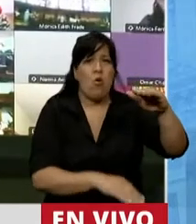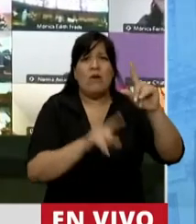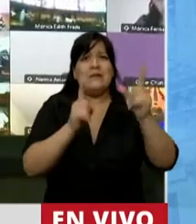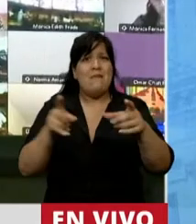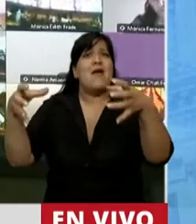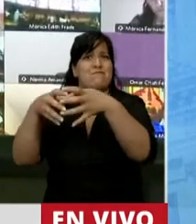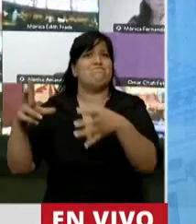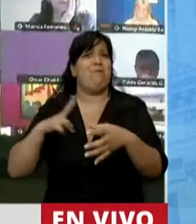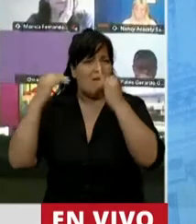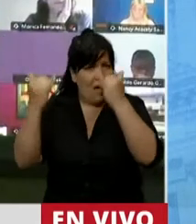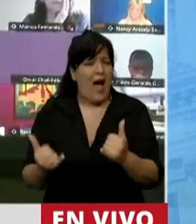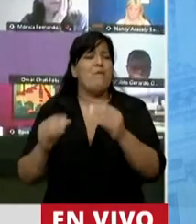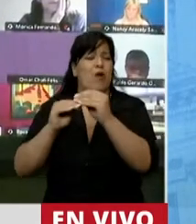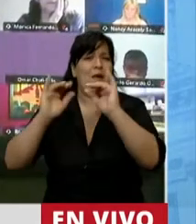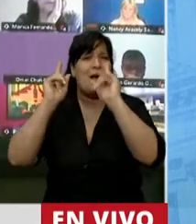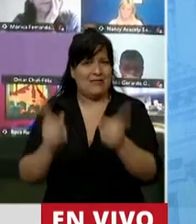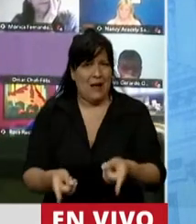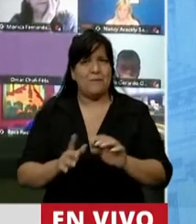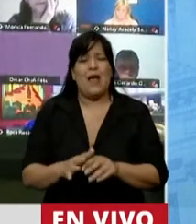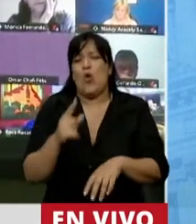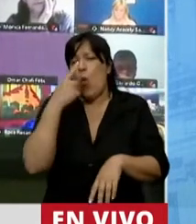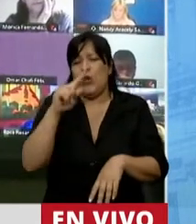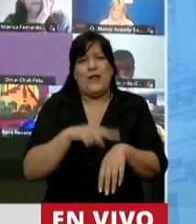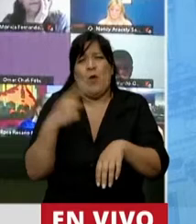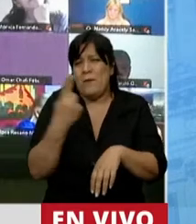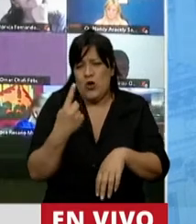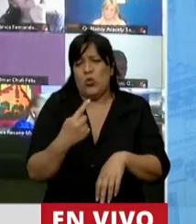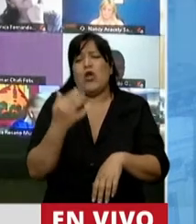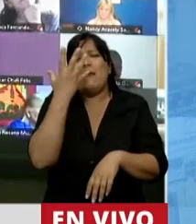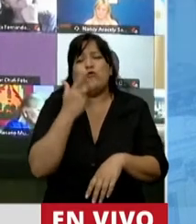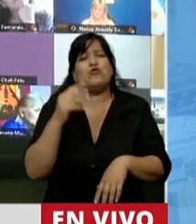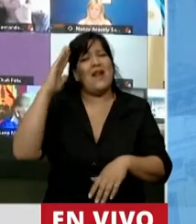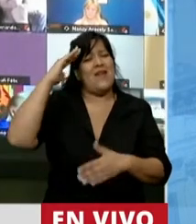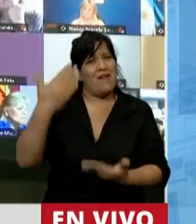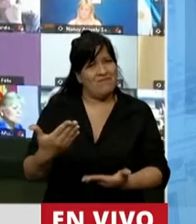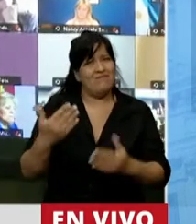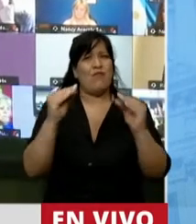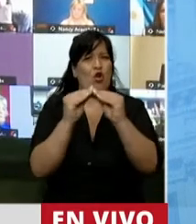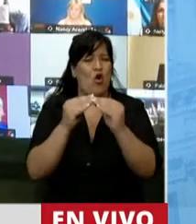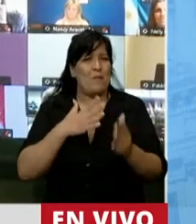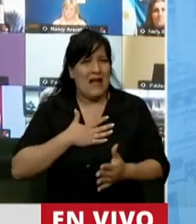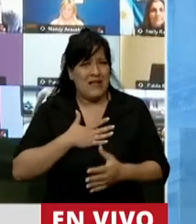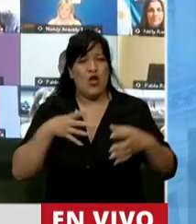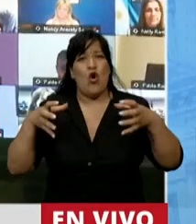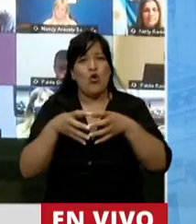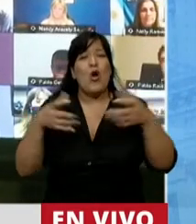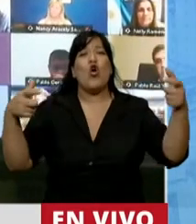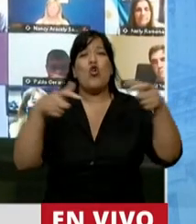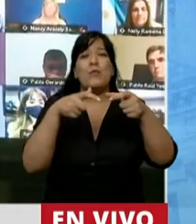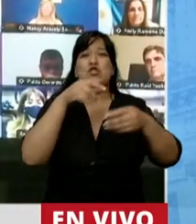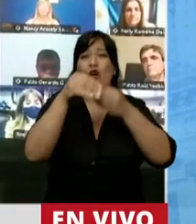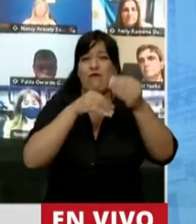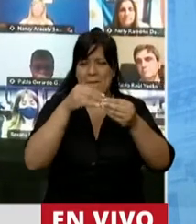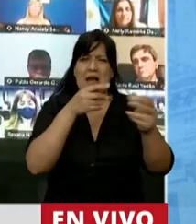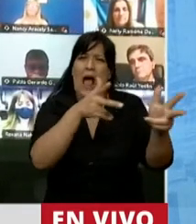Y finalmente, si me permiten este último minuto, me gustaría recordar a mis pares que en la comisión de familia, donde